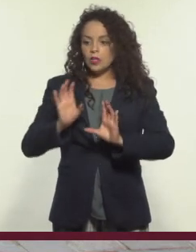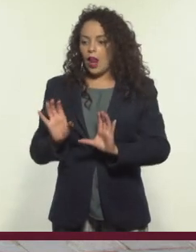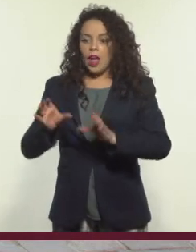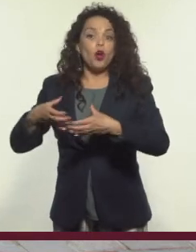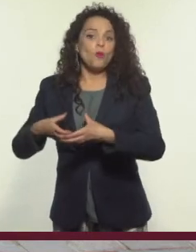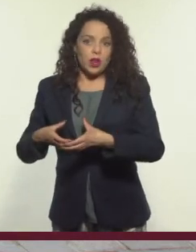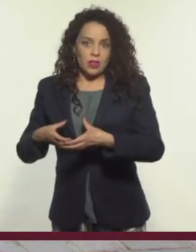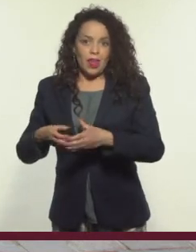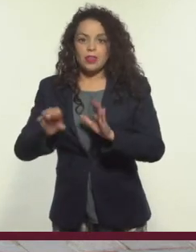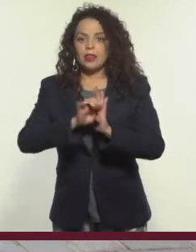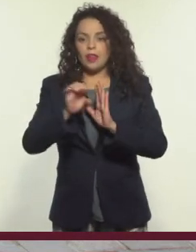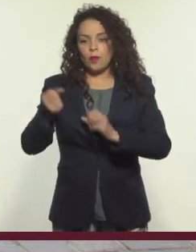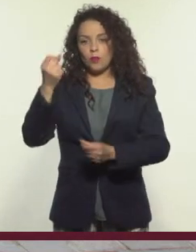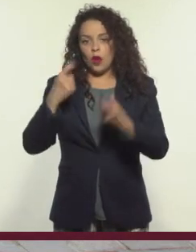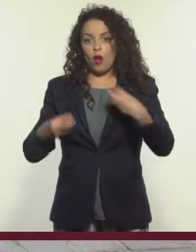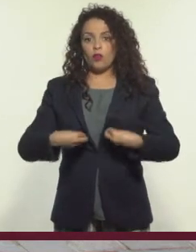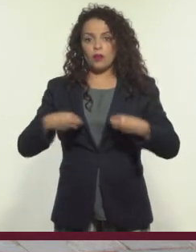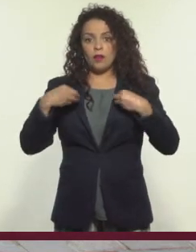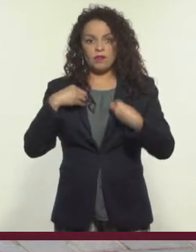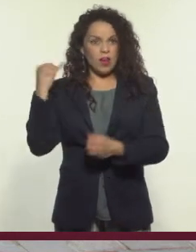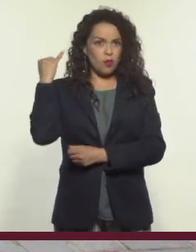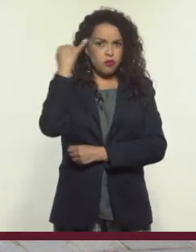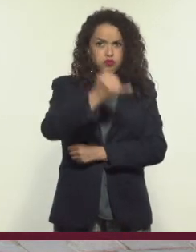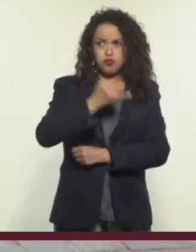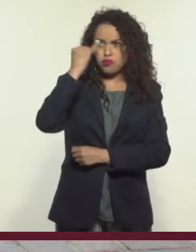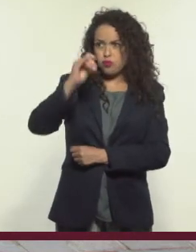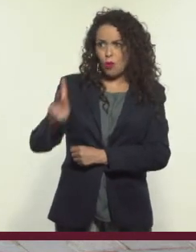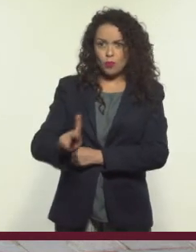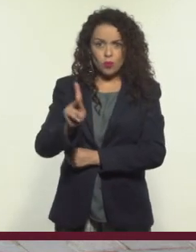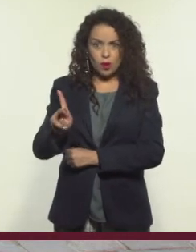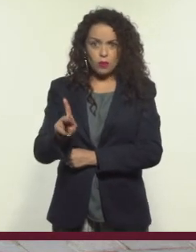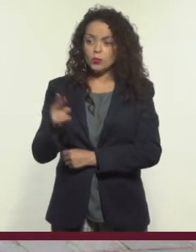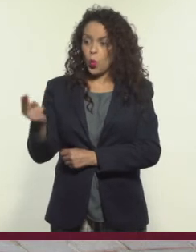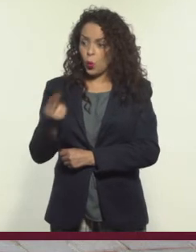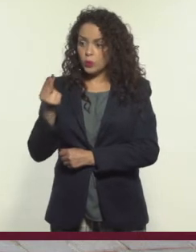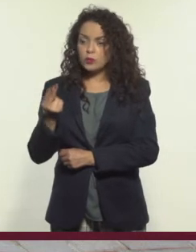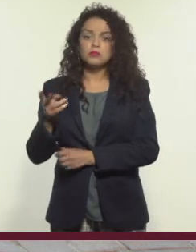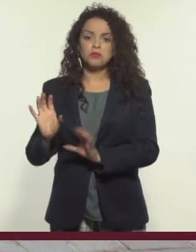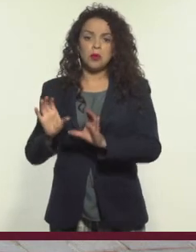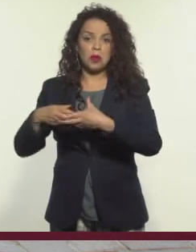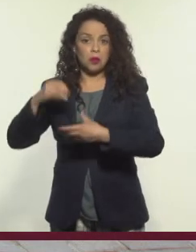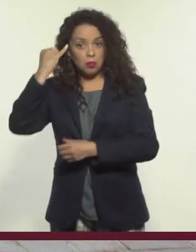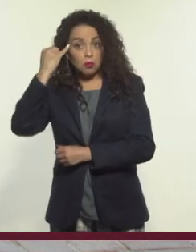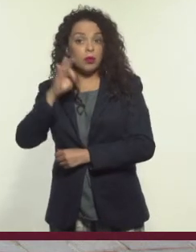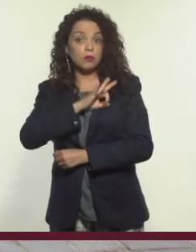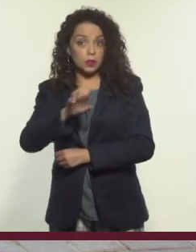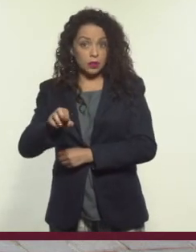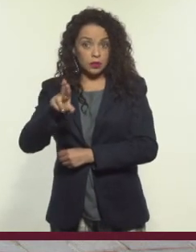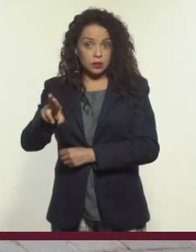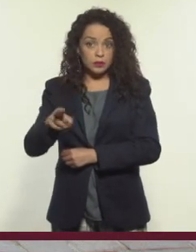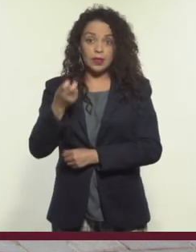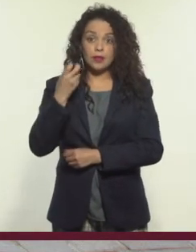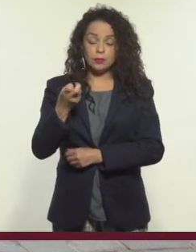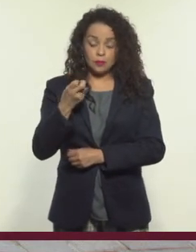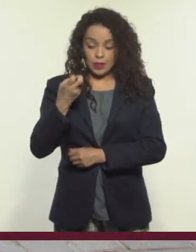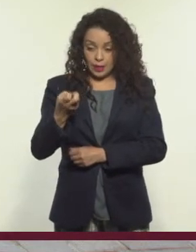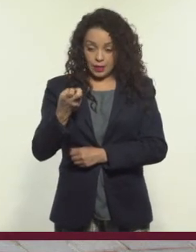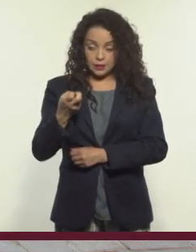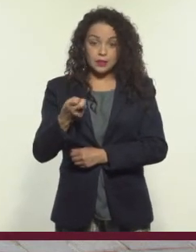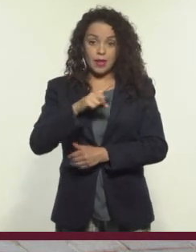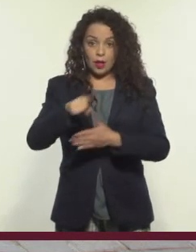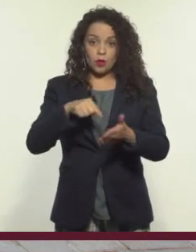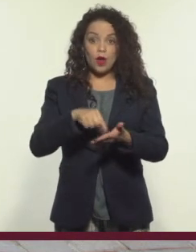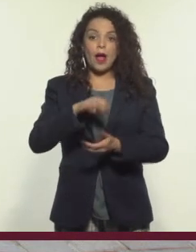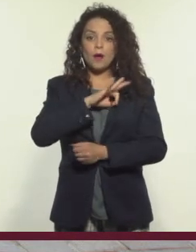Por ejemplo, algunos de ustedes viven en zonas rurales y tal vez ustedes mismos sean de comunidades indígenas. Así que con este